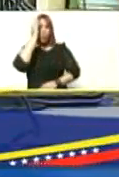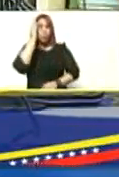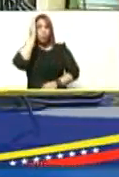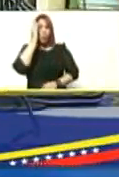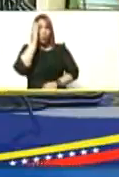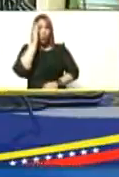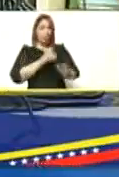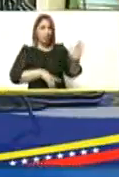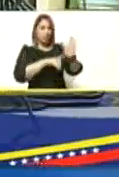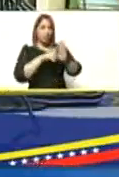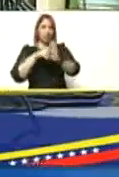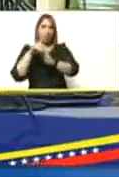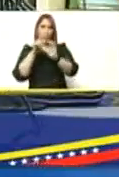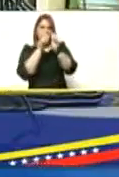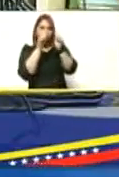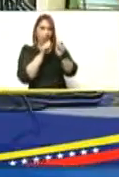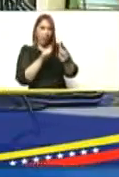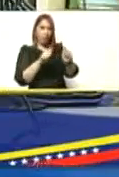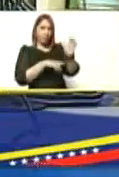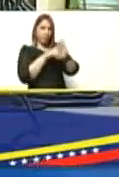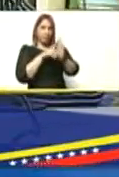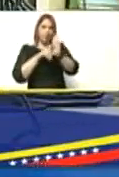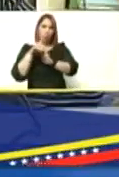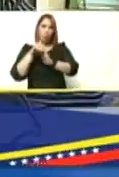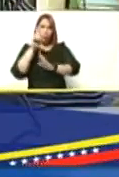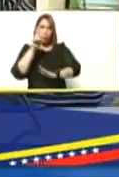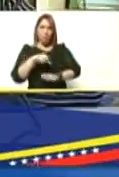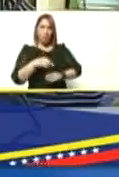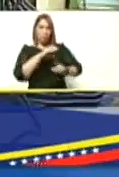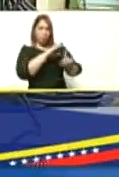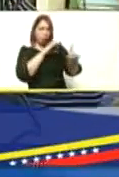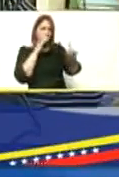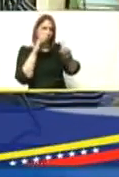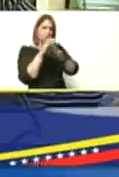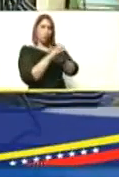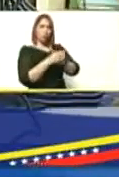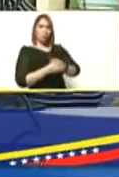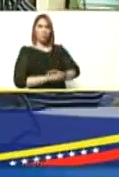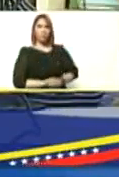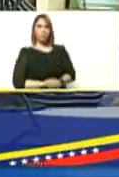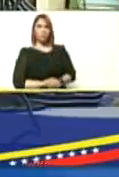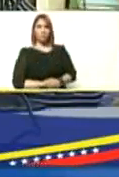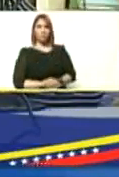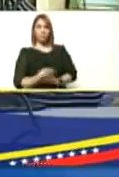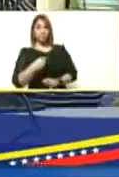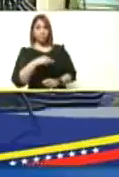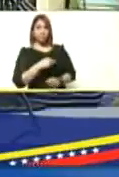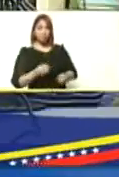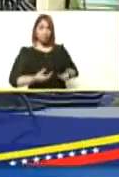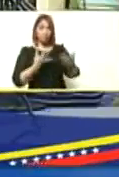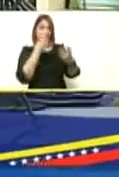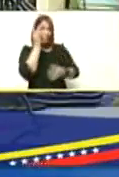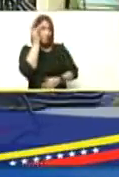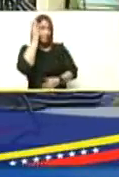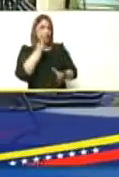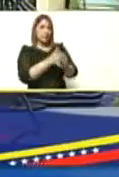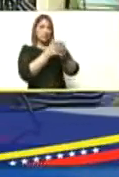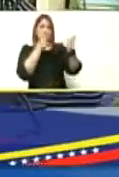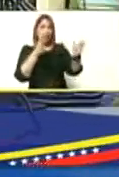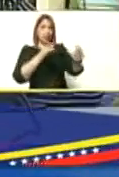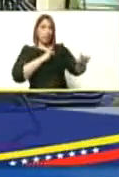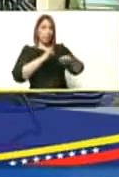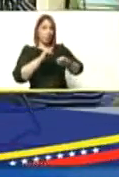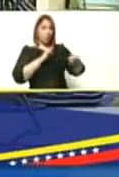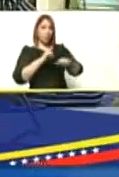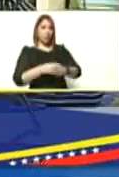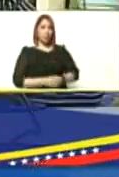desarrollo de las artes el desarrollo precisamente de la cultura y bueno hemos ido creando esos grandes movimientos y